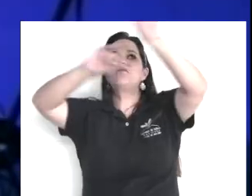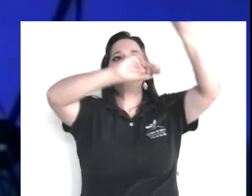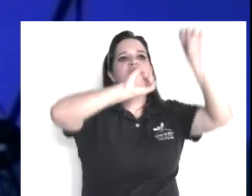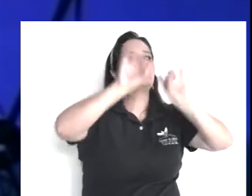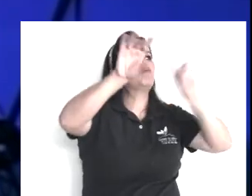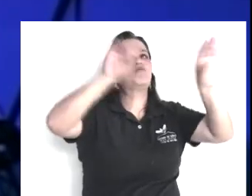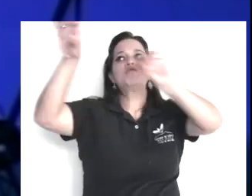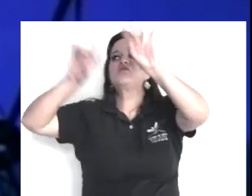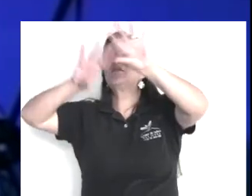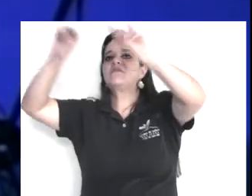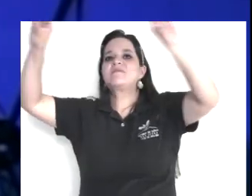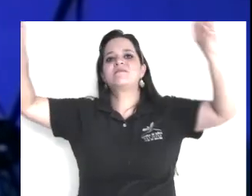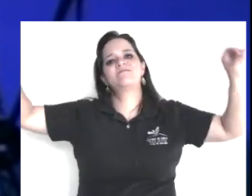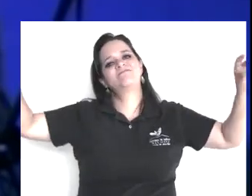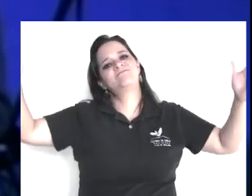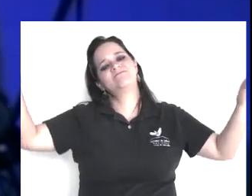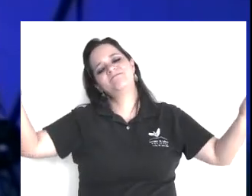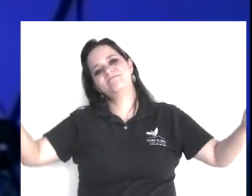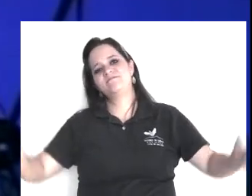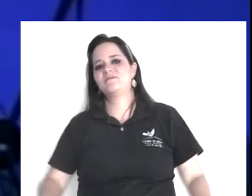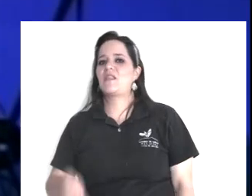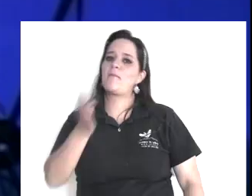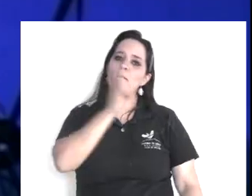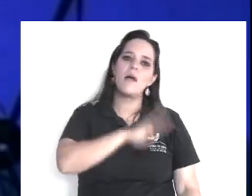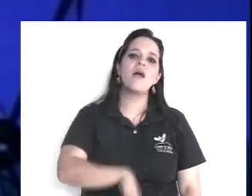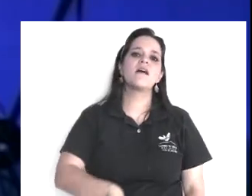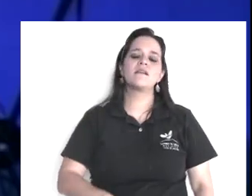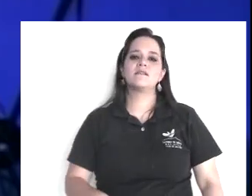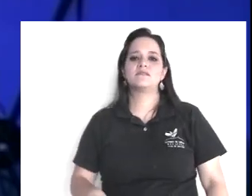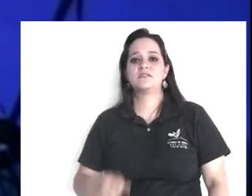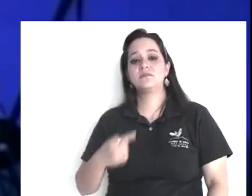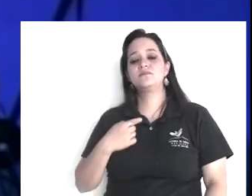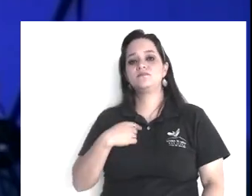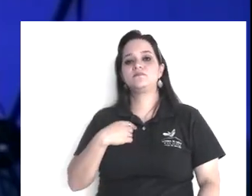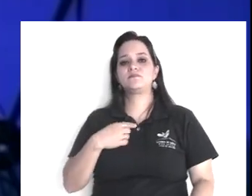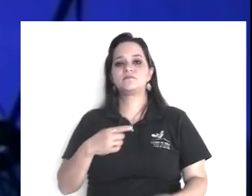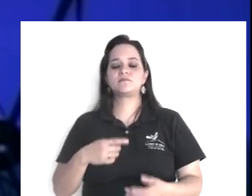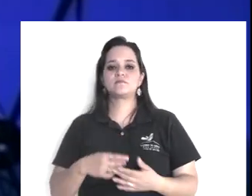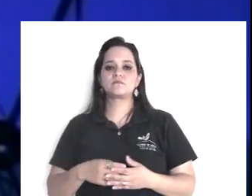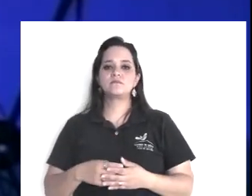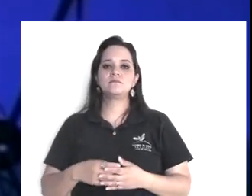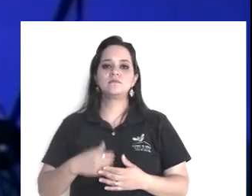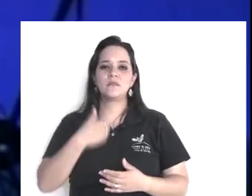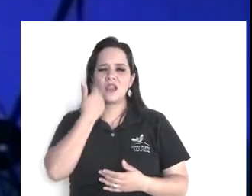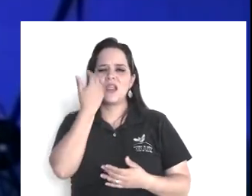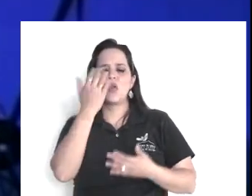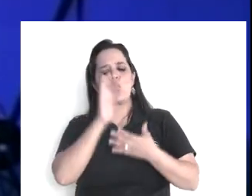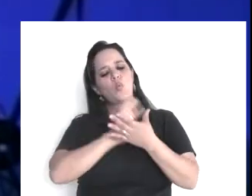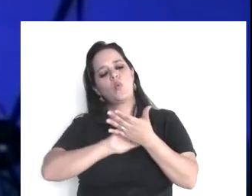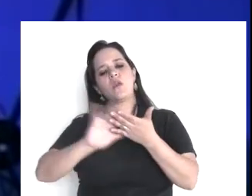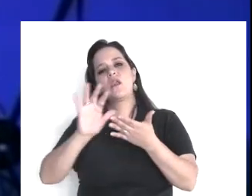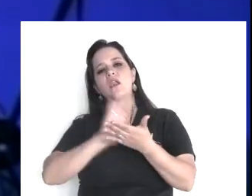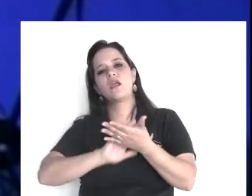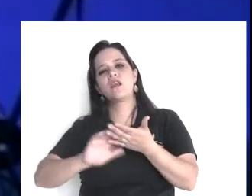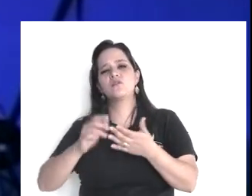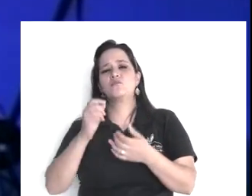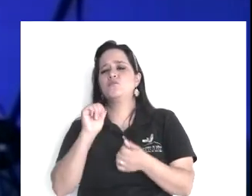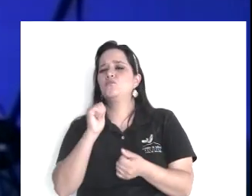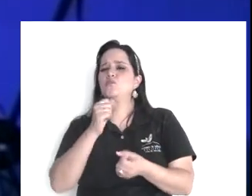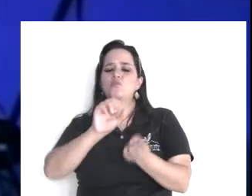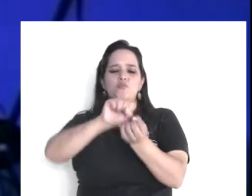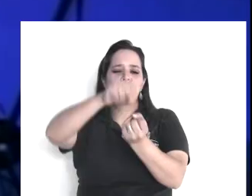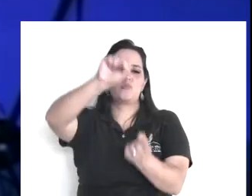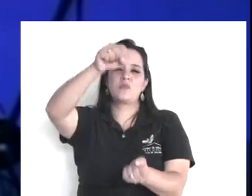ay hermanos, para terminar, voy a usar, parte, parte de un documento, escrito, por dos jóvenes, en